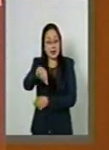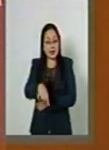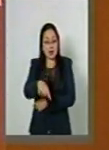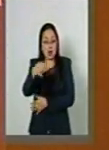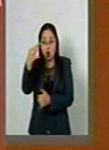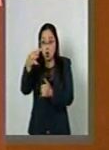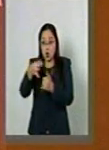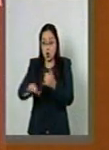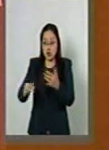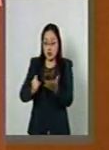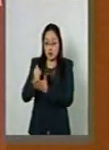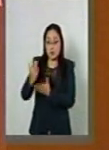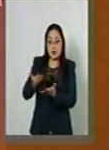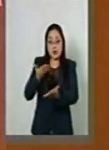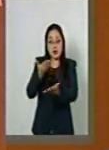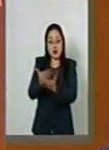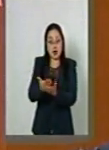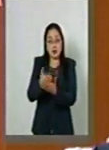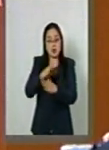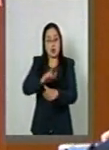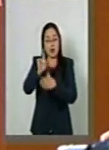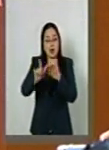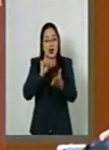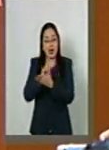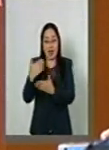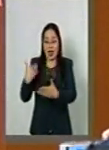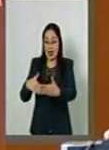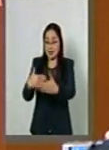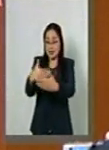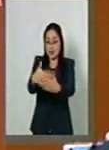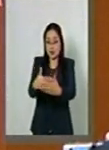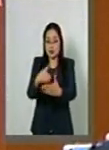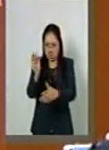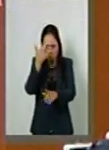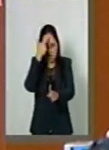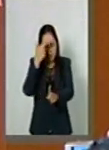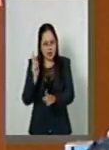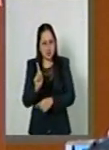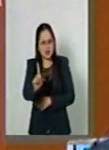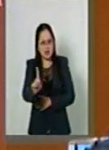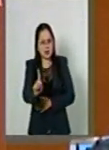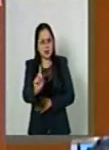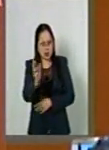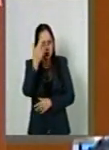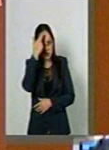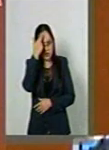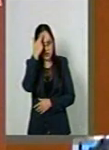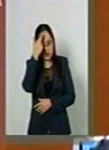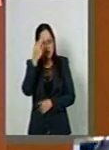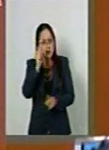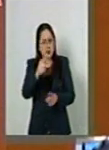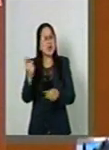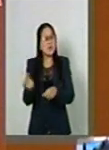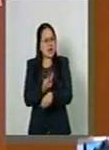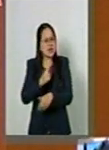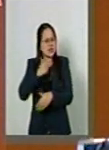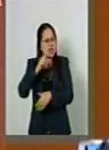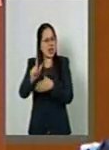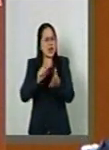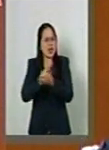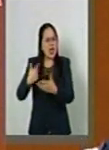en el último dictamen de la ley de archivos, ¿se acuerda qué pasó? ¿Se acuerda qué pasó en la ley de archivos?